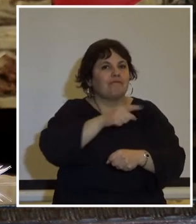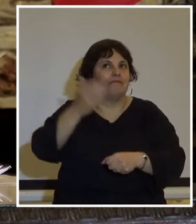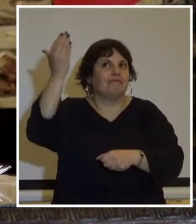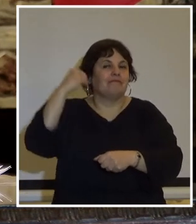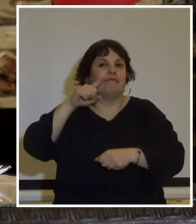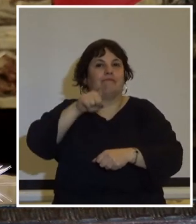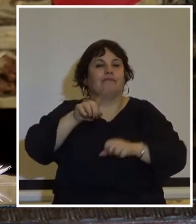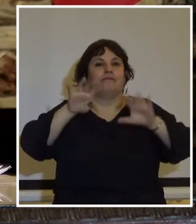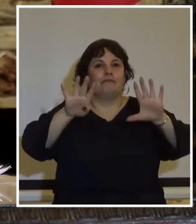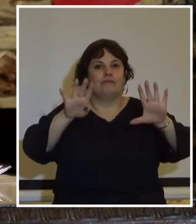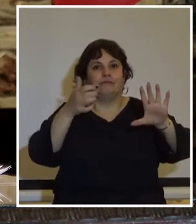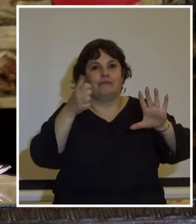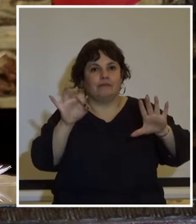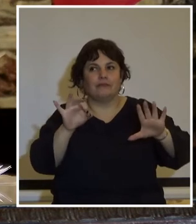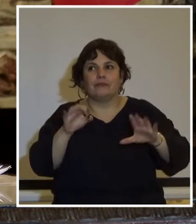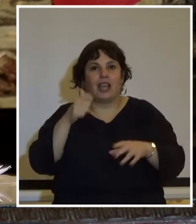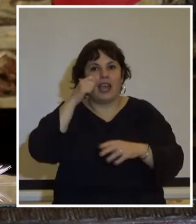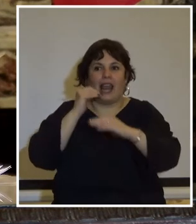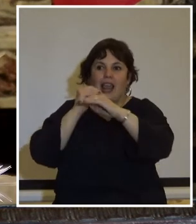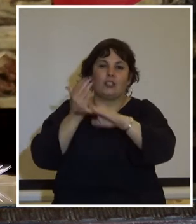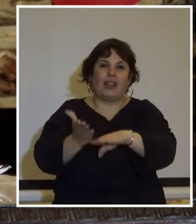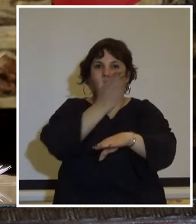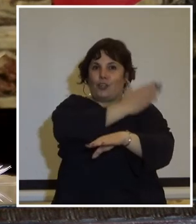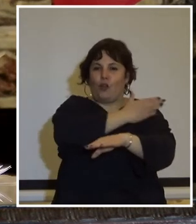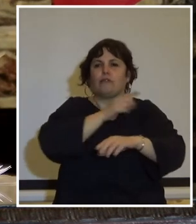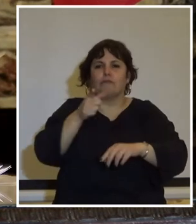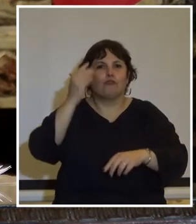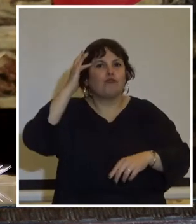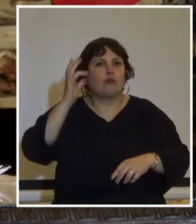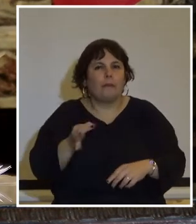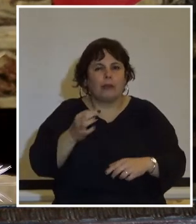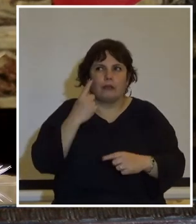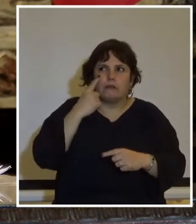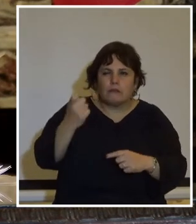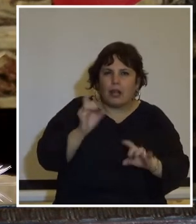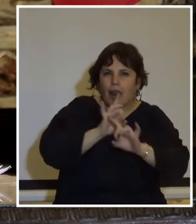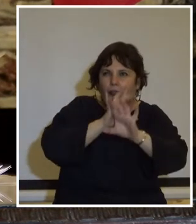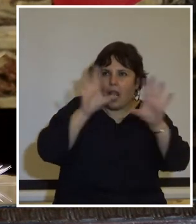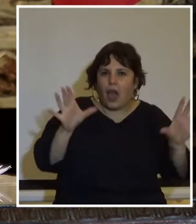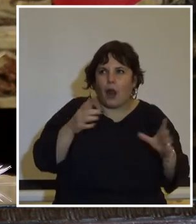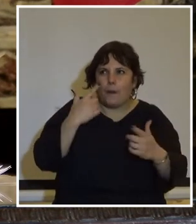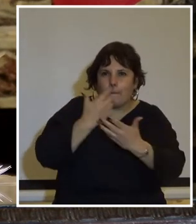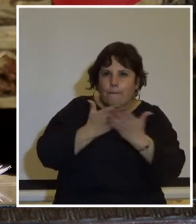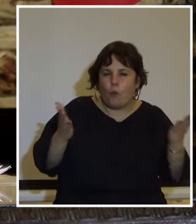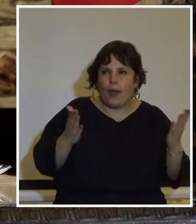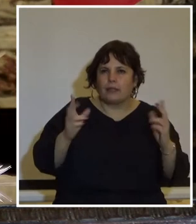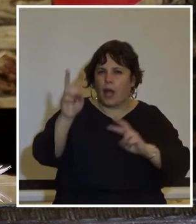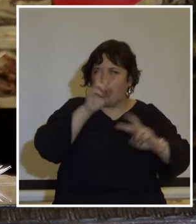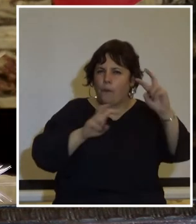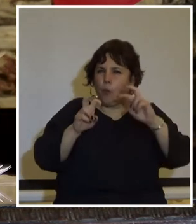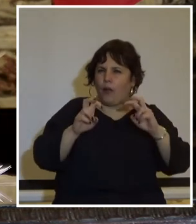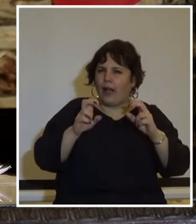del 60 nuestras generaciones anteriores supieron visualizar con claridad las señales de desestabilización